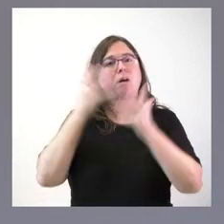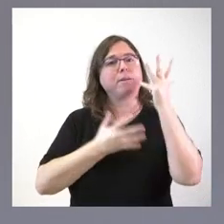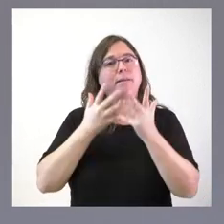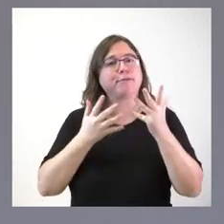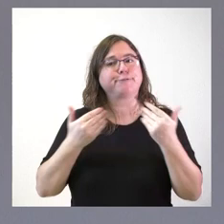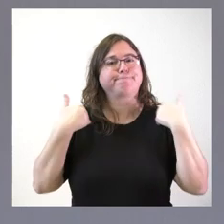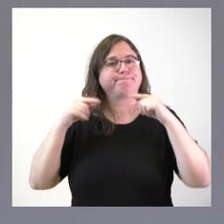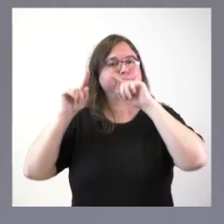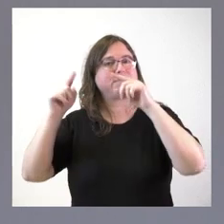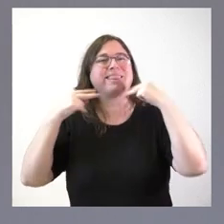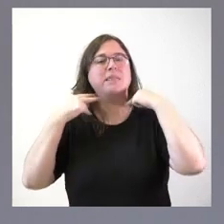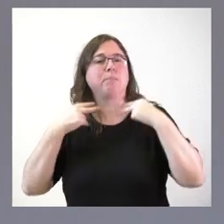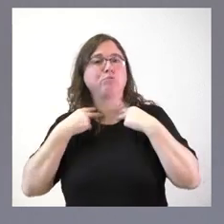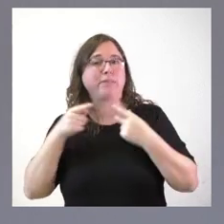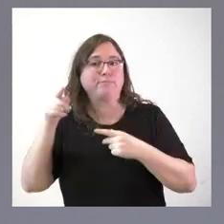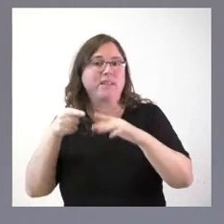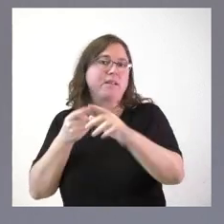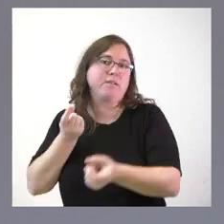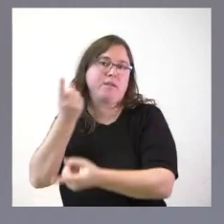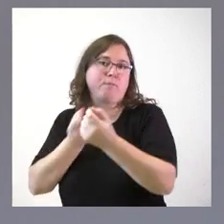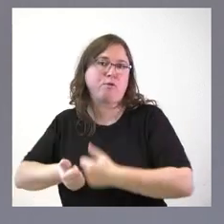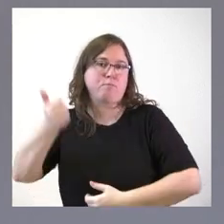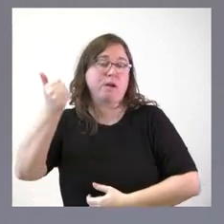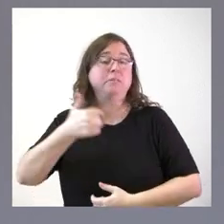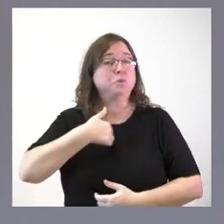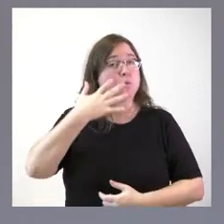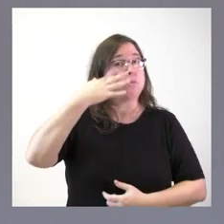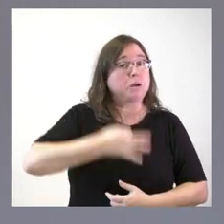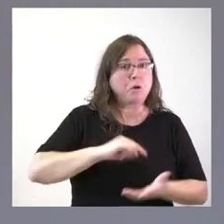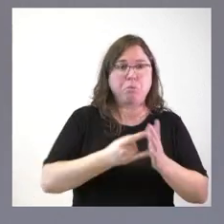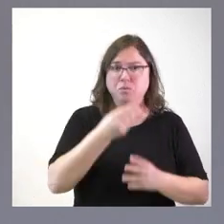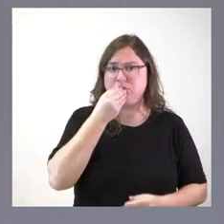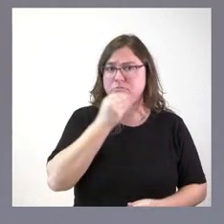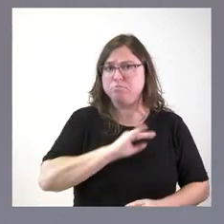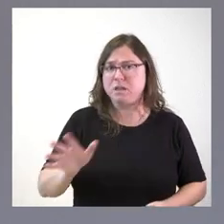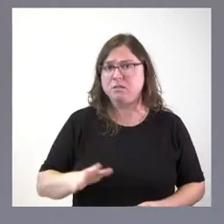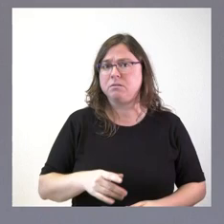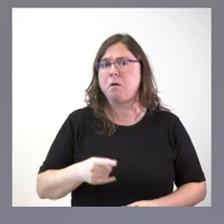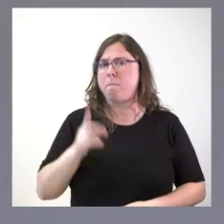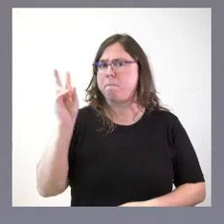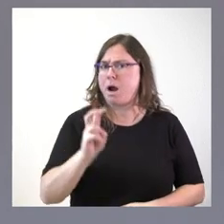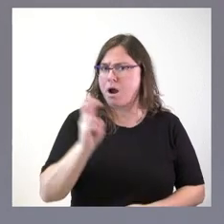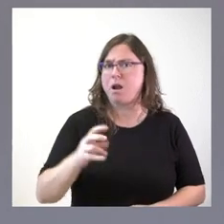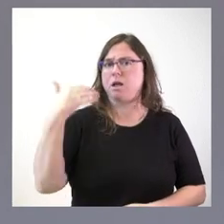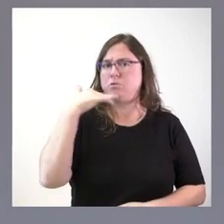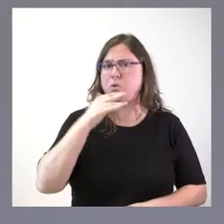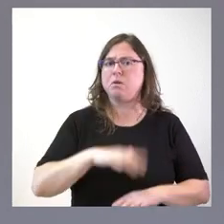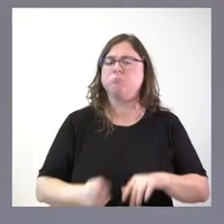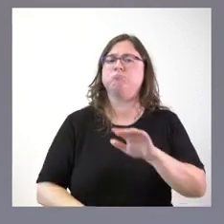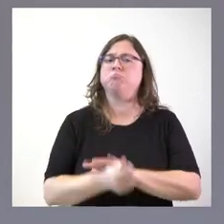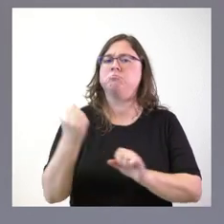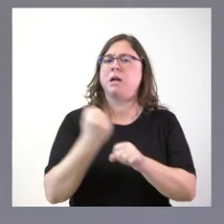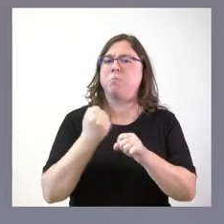en la propia Diputación, que es quien le puede dar más información al respecto. Nosotros creemos que es un buen proyecto, es un proyecto útil para Soria, generaría empleo y